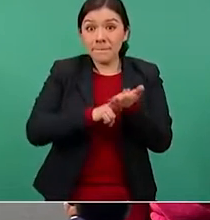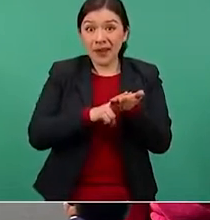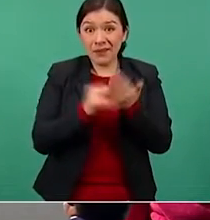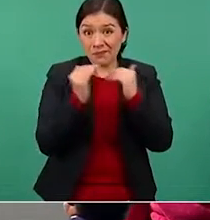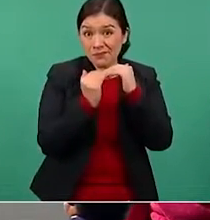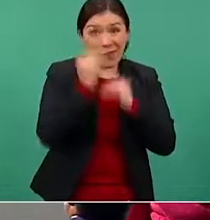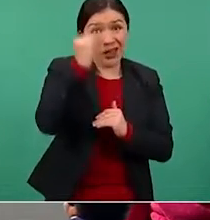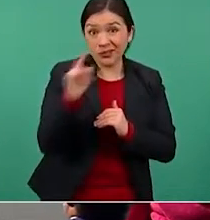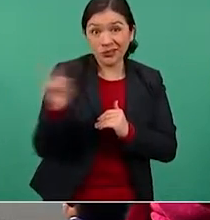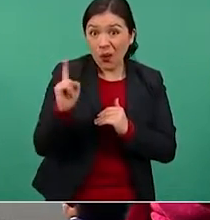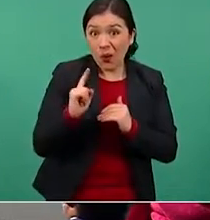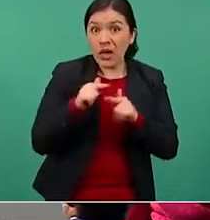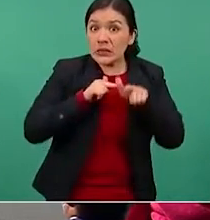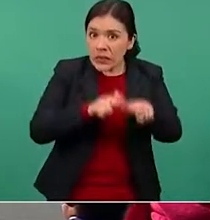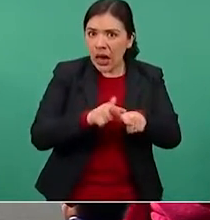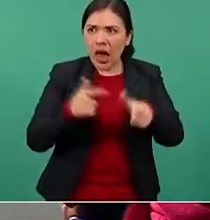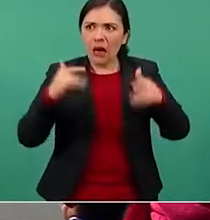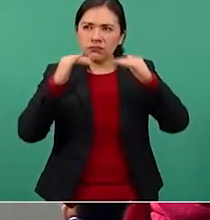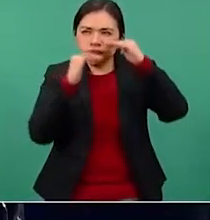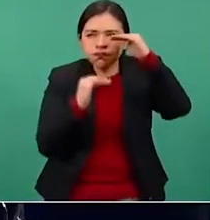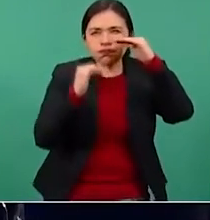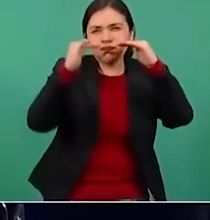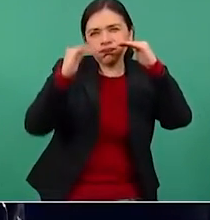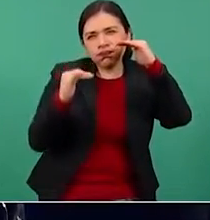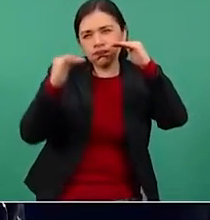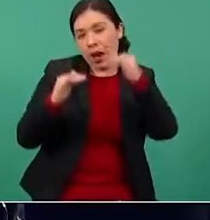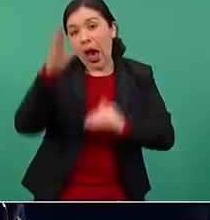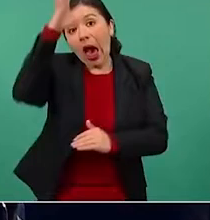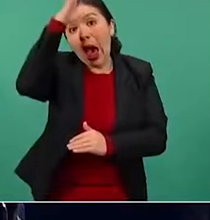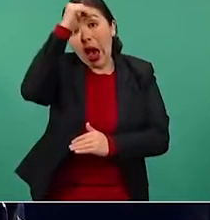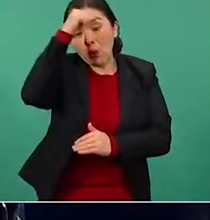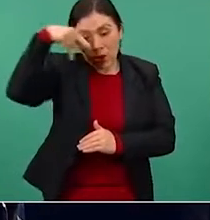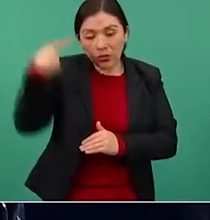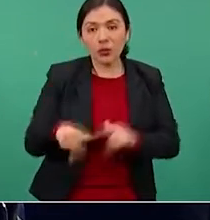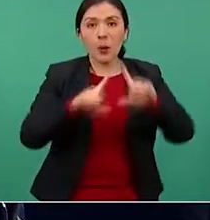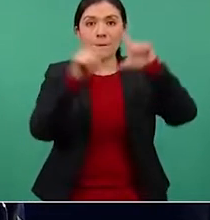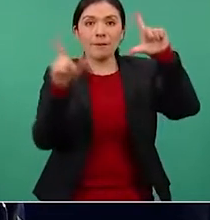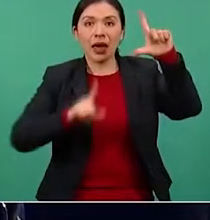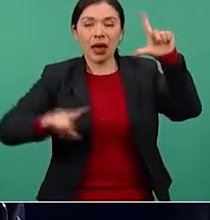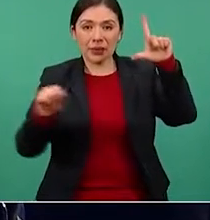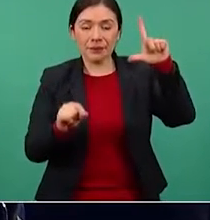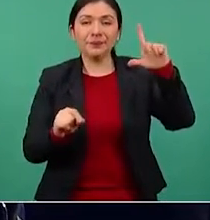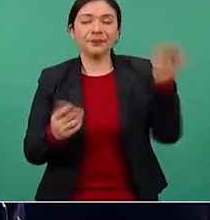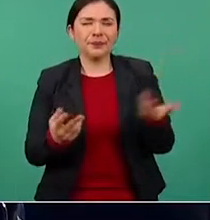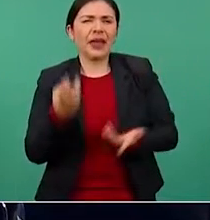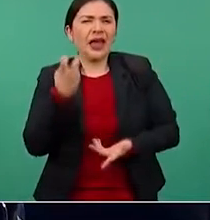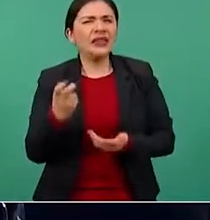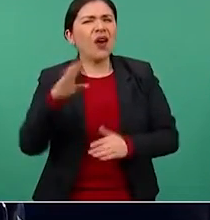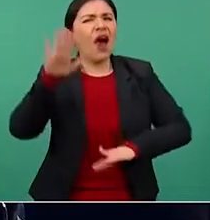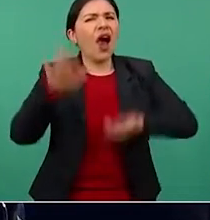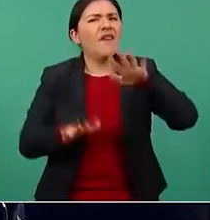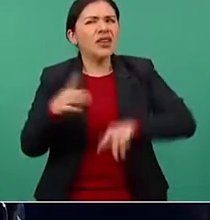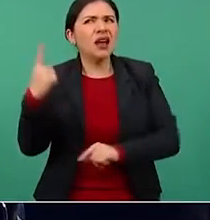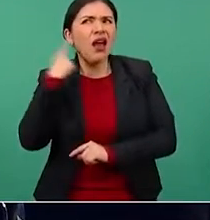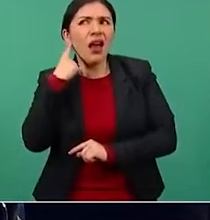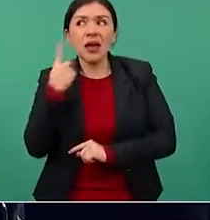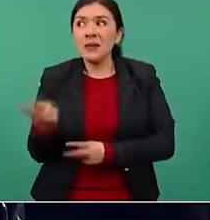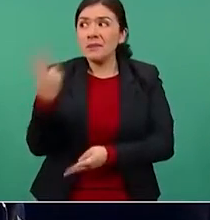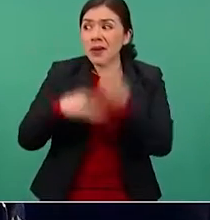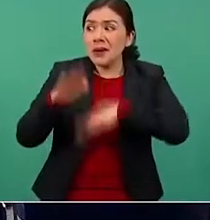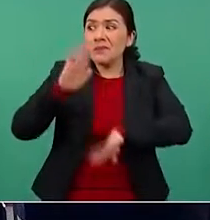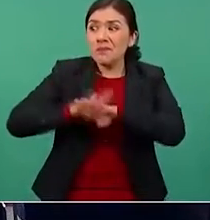suban por arriba en términos reales en el país. Es decir, estos rumores de que van a haber